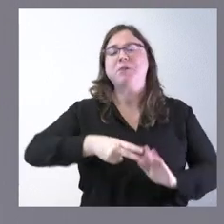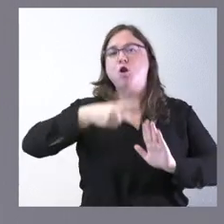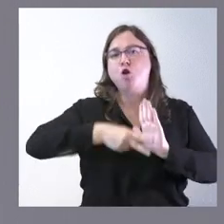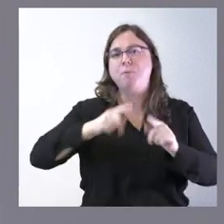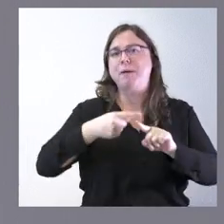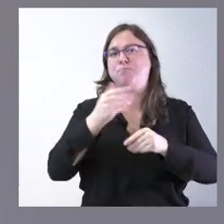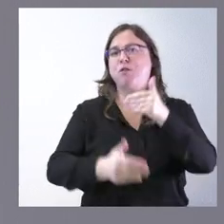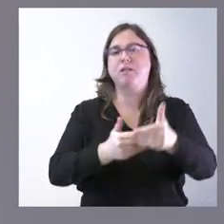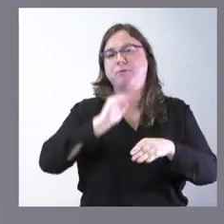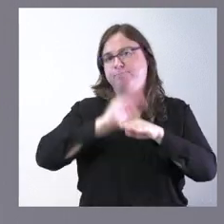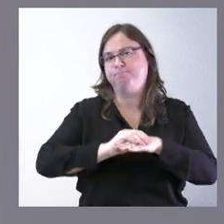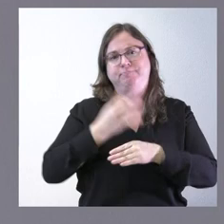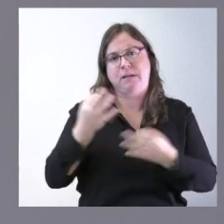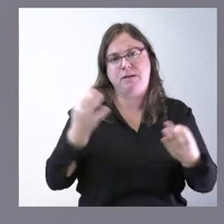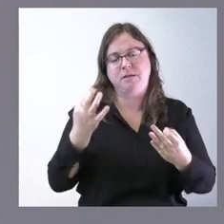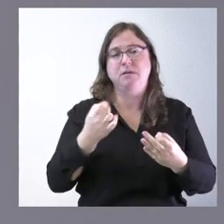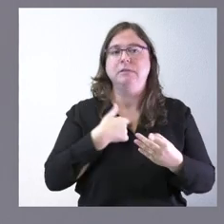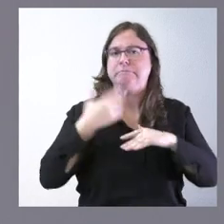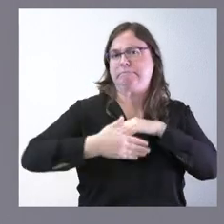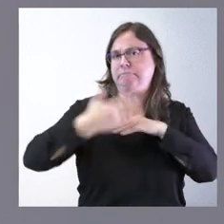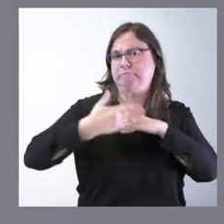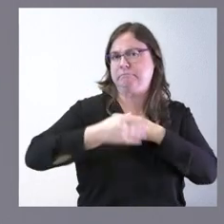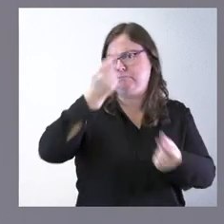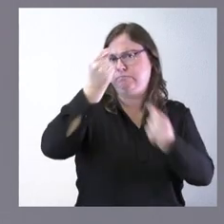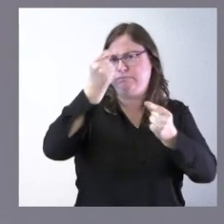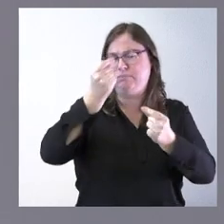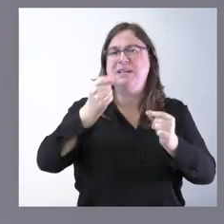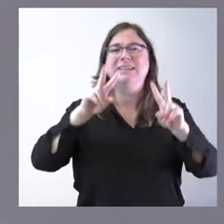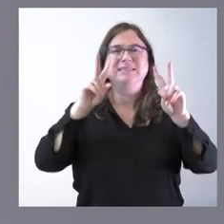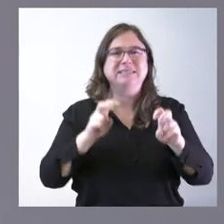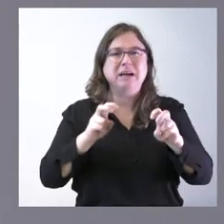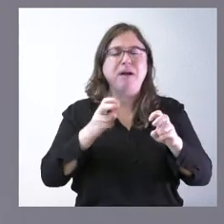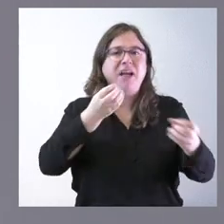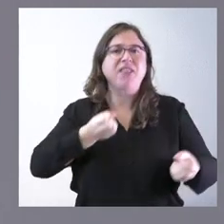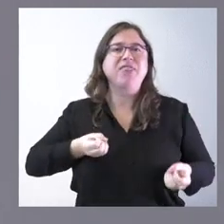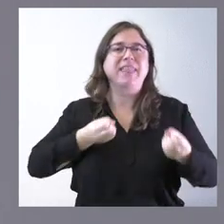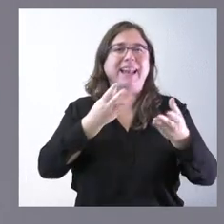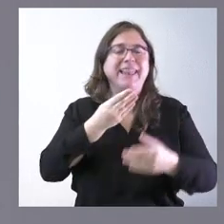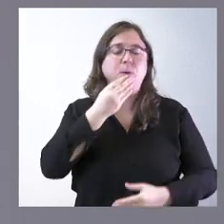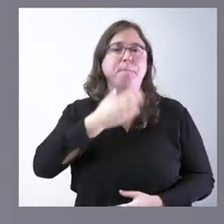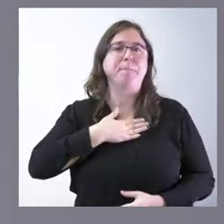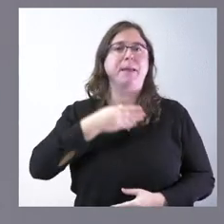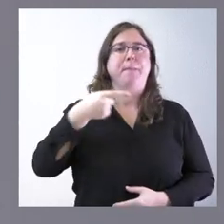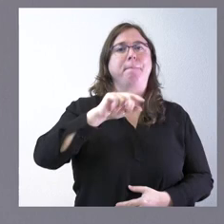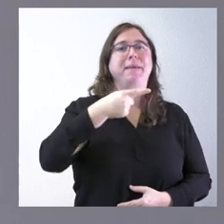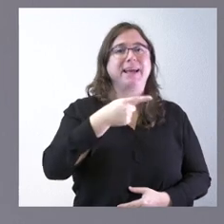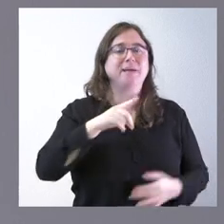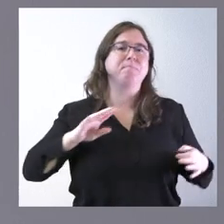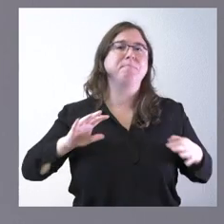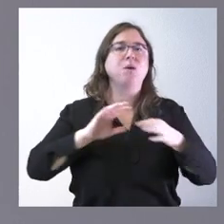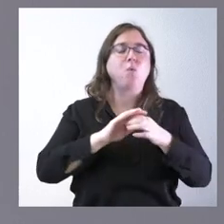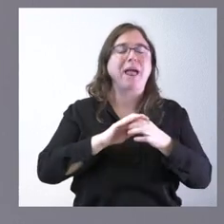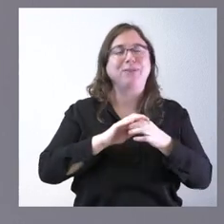procedimiento hay que acogerse siempre que es muy restrictiva y muy exigente en lo que tiene que ser una declaración de bien muy BIC vinculado también a los aspectos